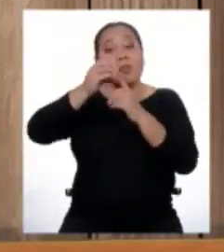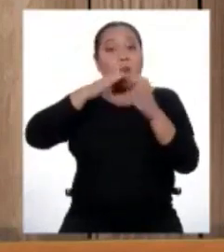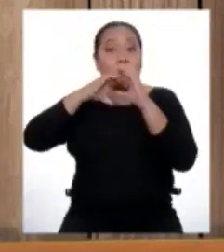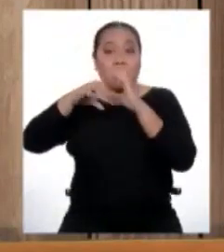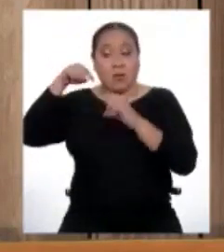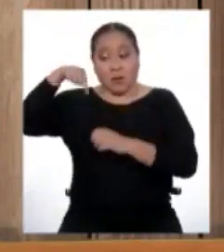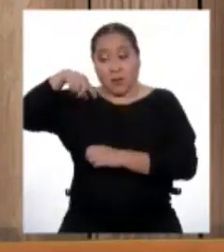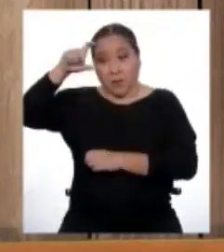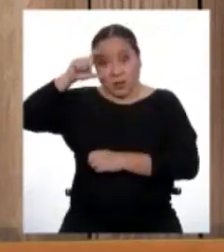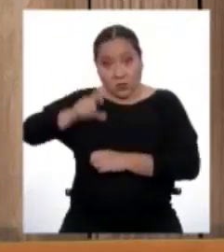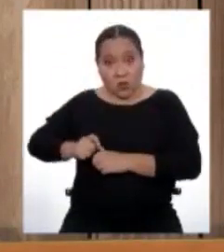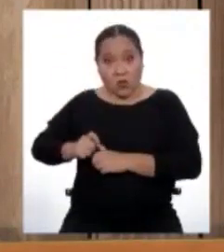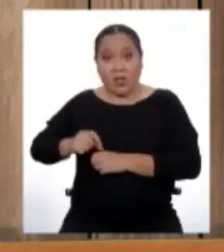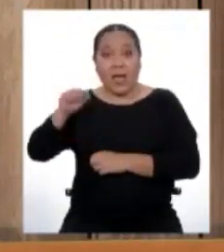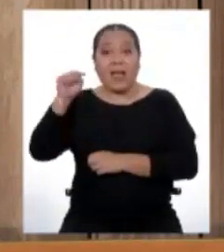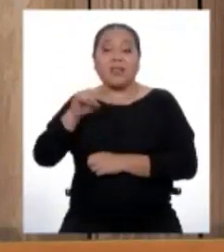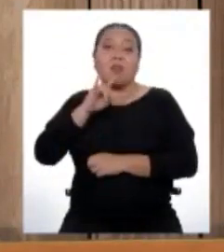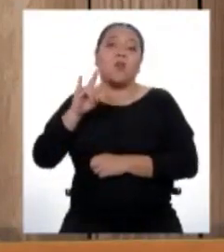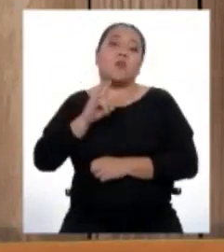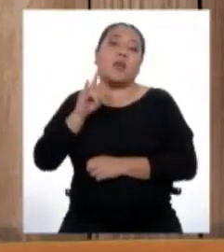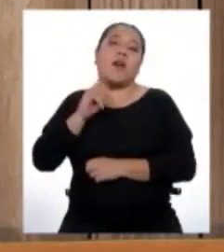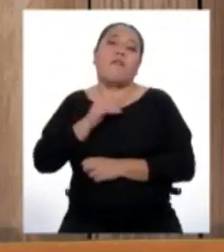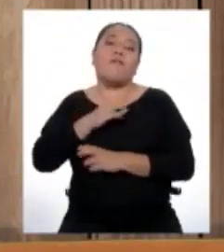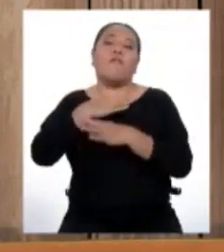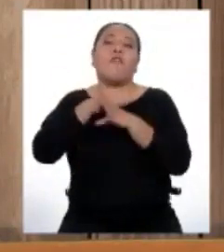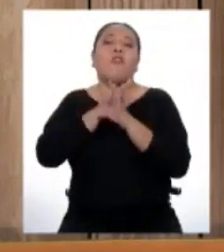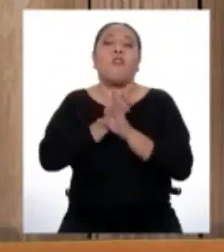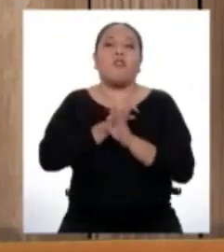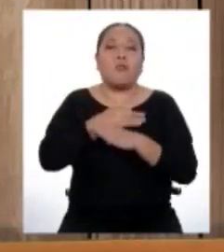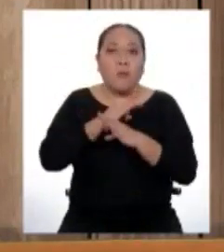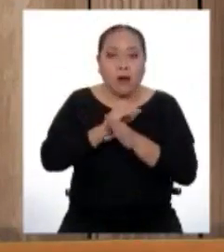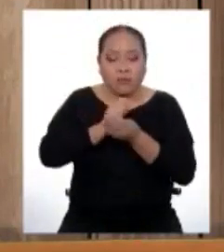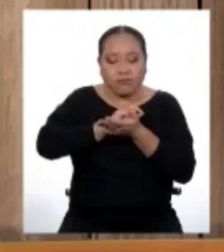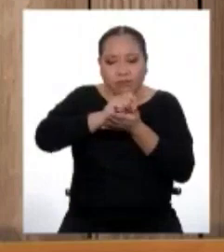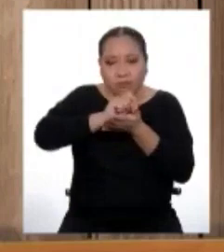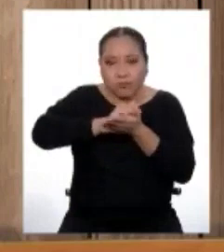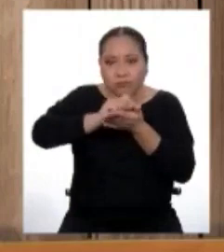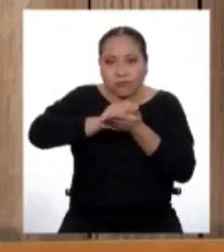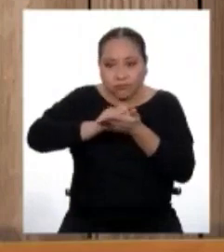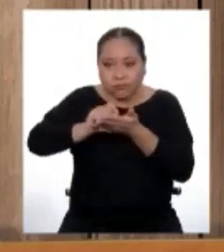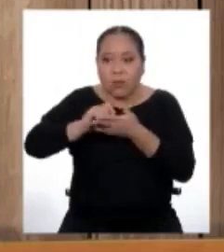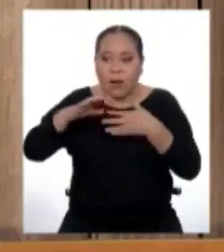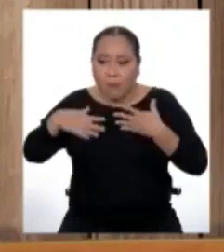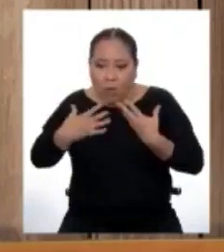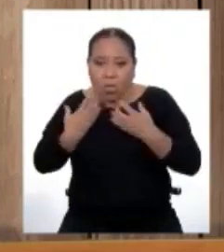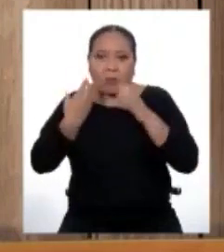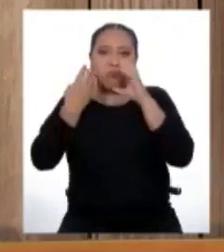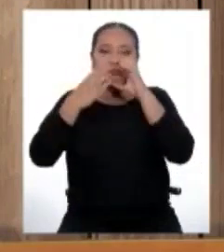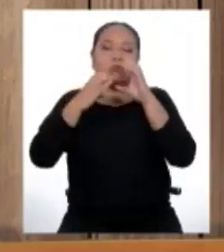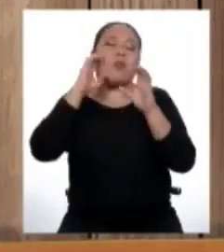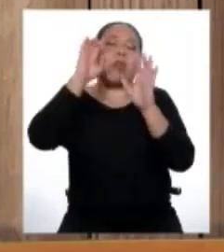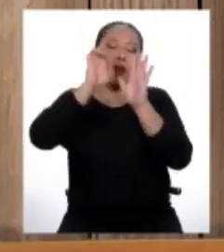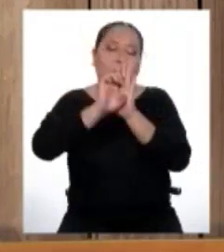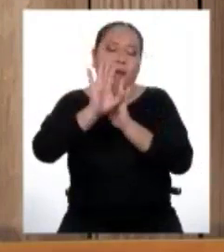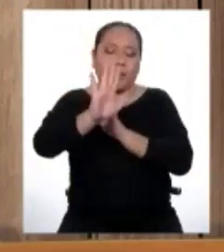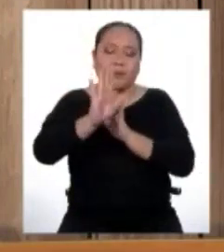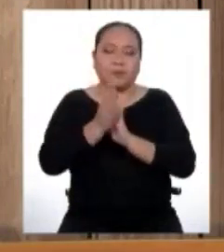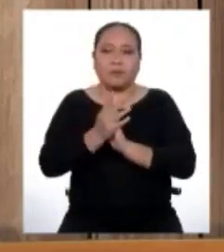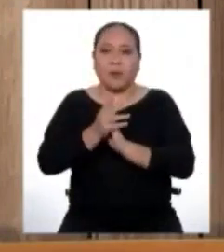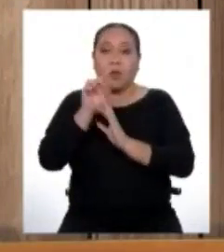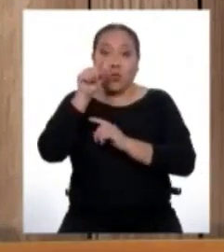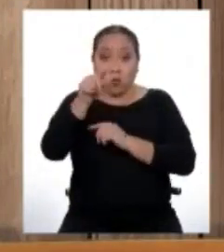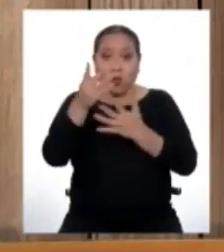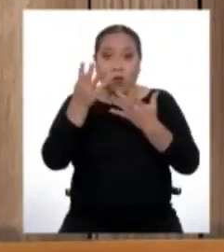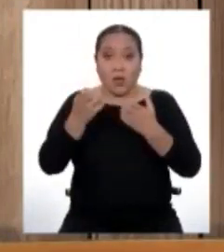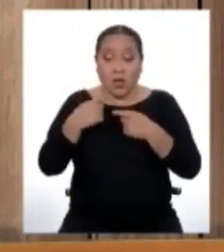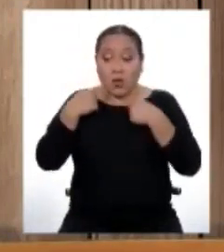emisor, este utilizará un tipo de texto para lograr el acto comunicativo. Por ejemplo, si tú quieres